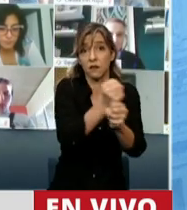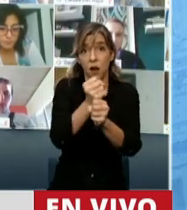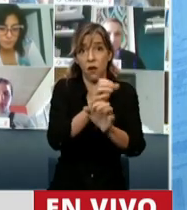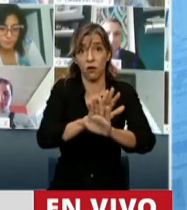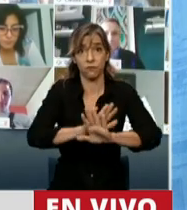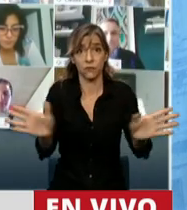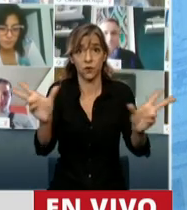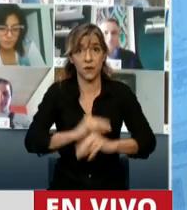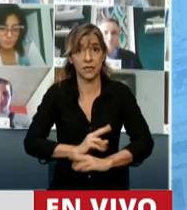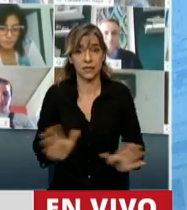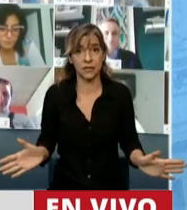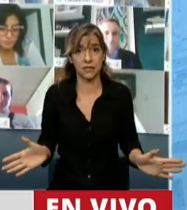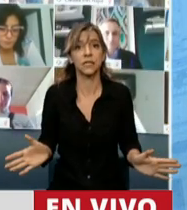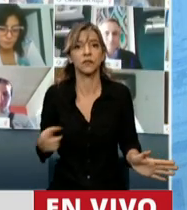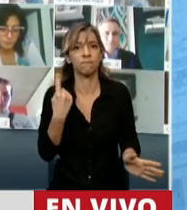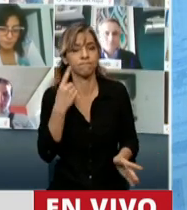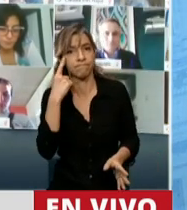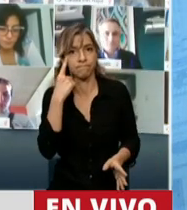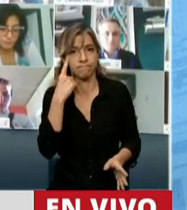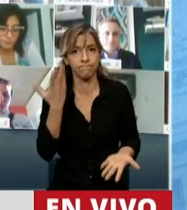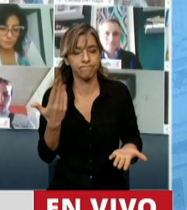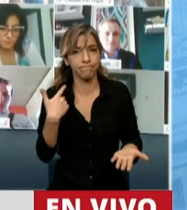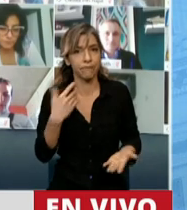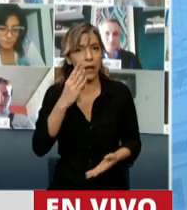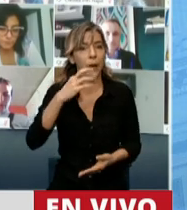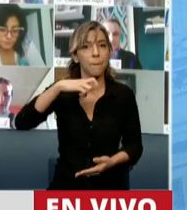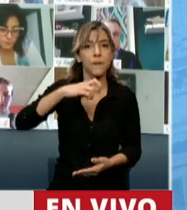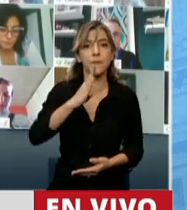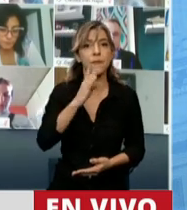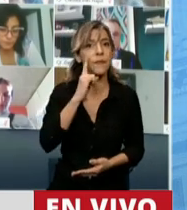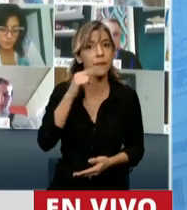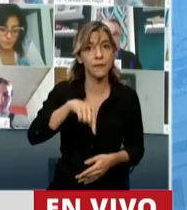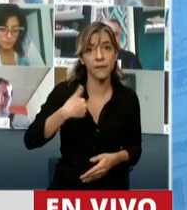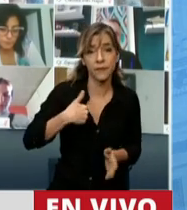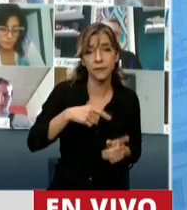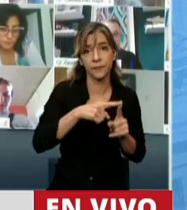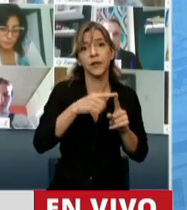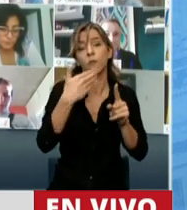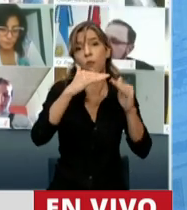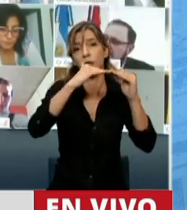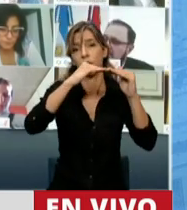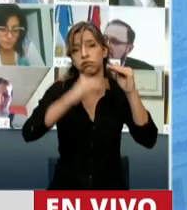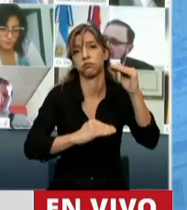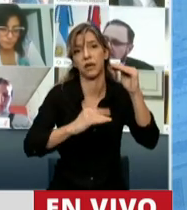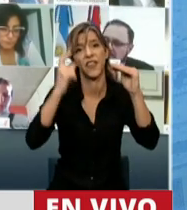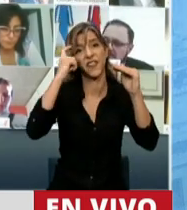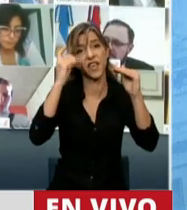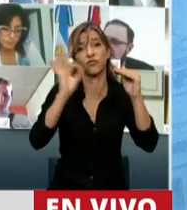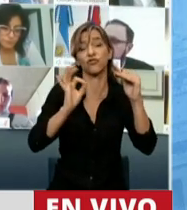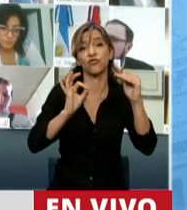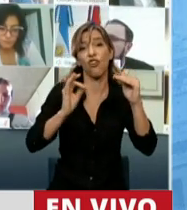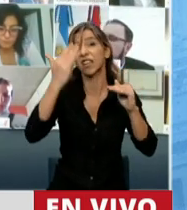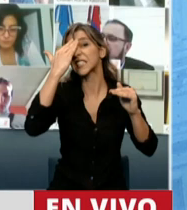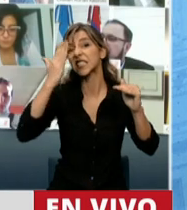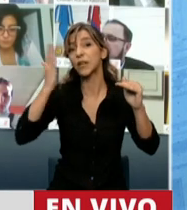el índice de PBI para nuestro país podría caer entre un 10 a un 15%. Estos índices